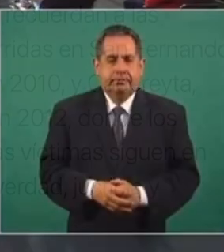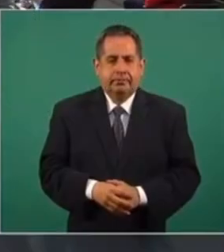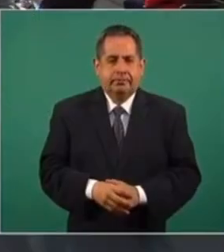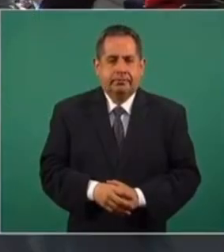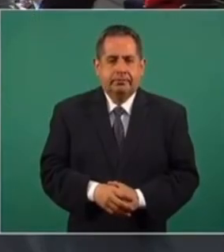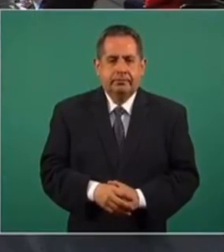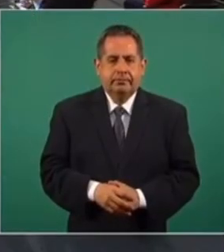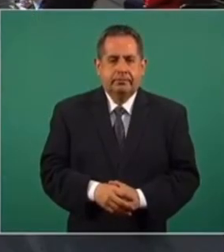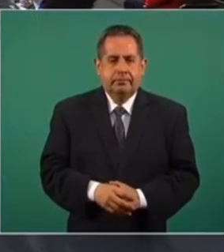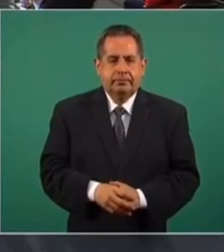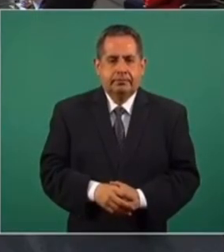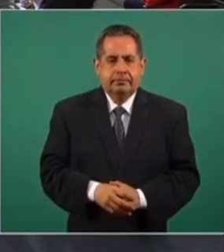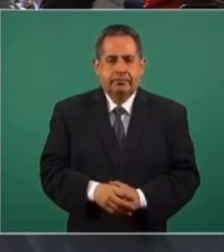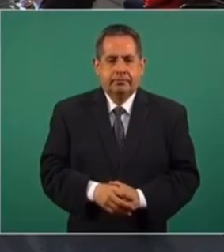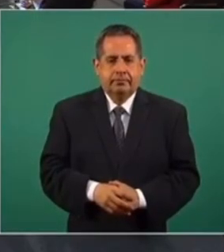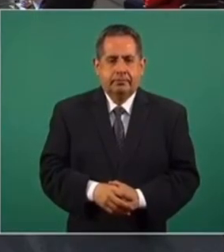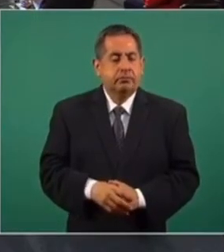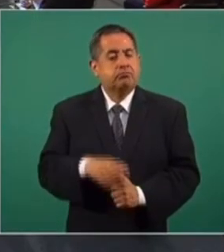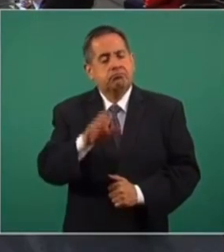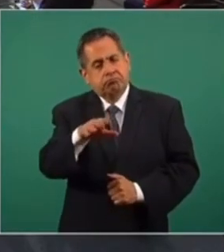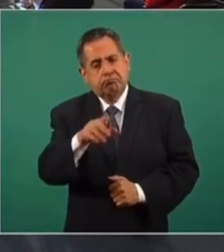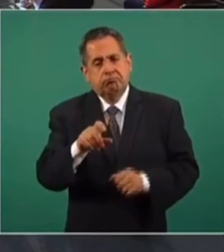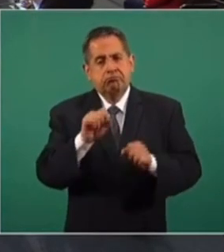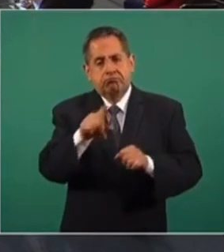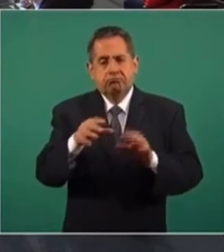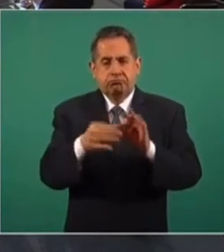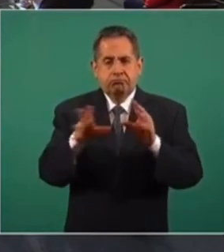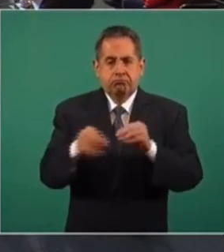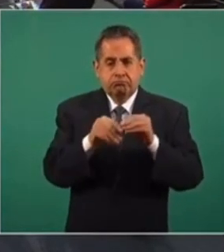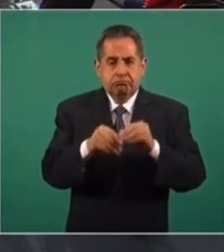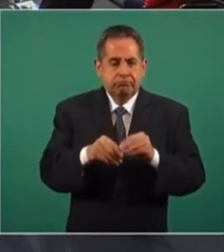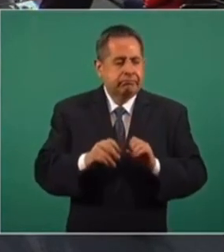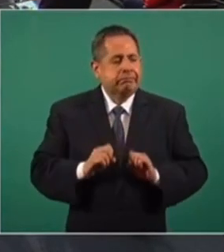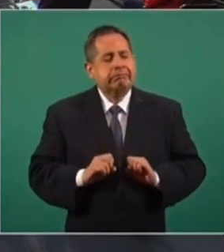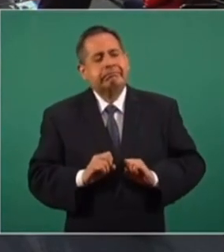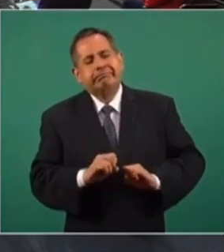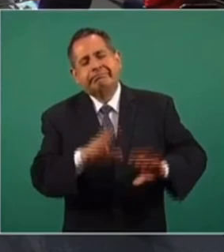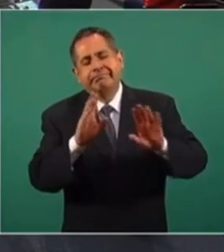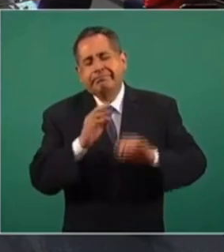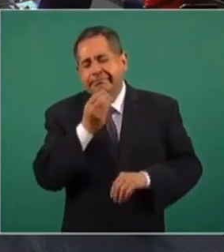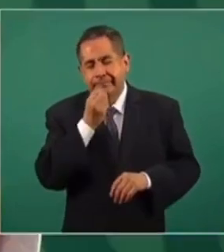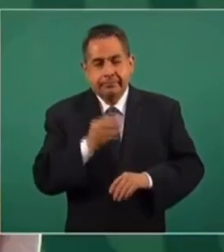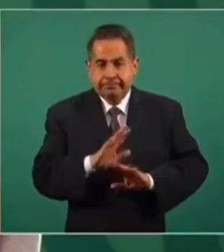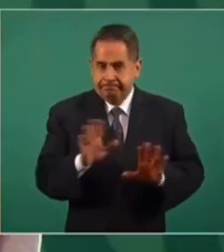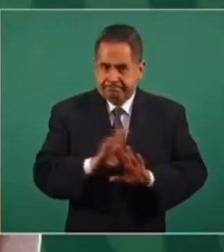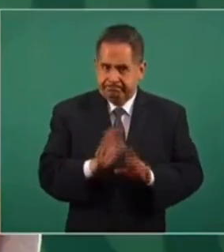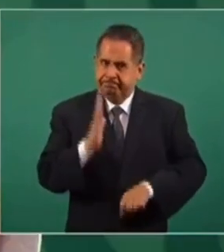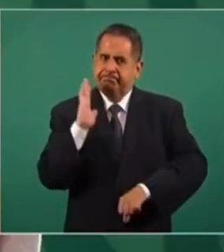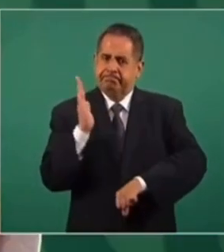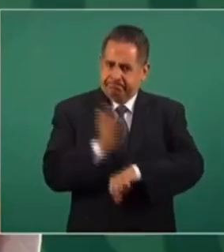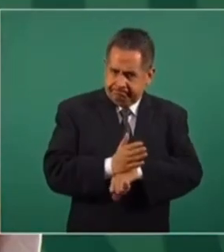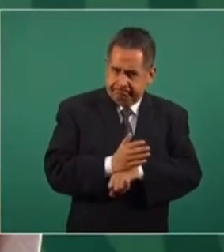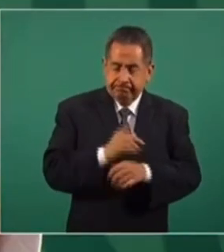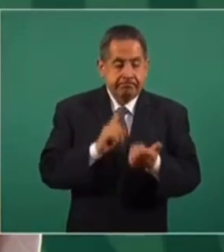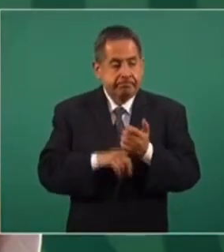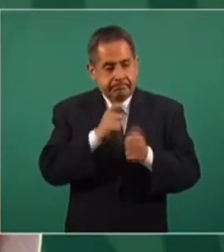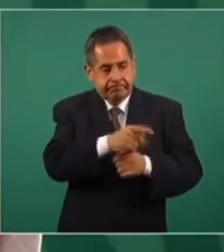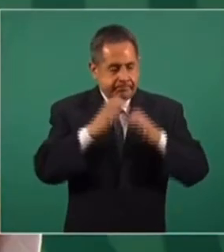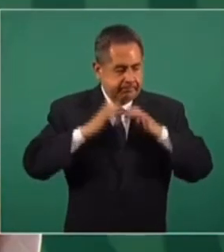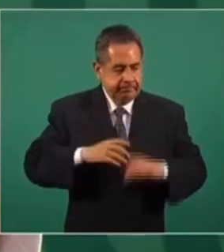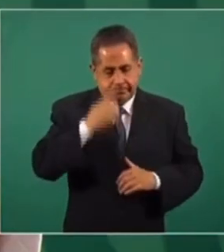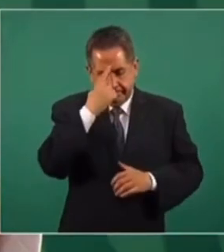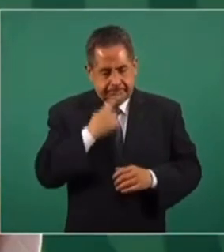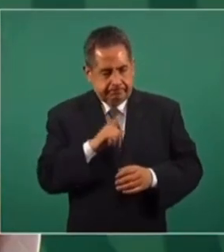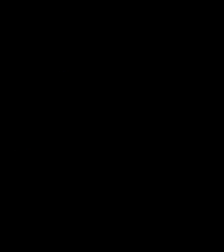Que no haya impunidad. Ah, y desde luego, que no va a haber impunidad. Eso sí. Y también la identificación de los cuerpos.